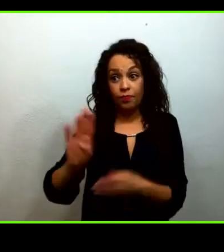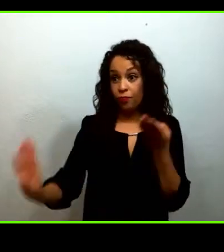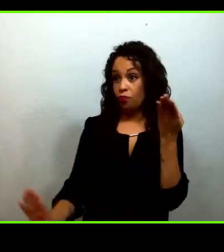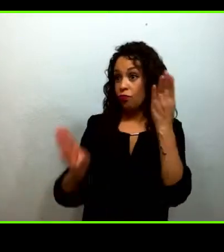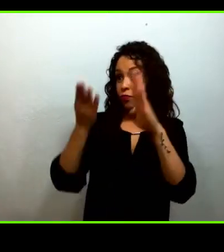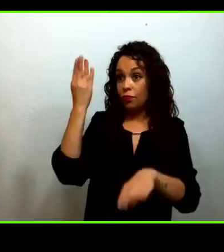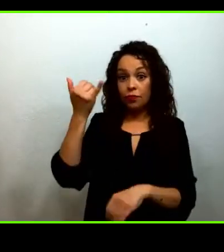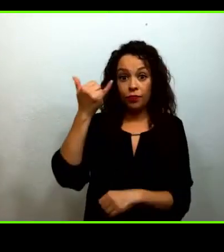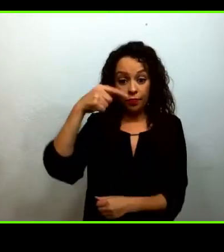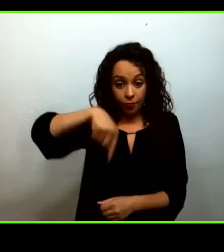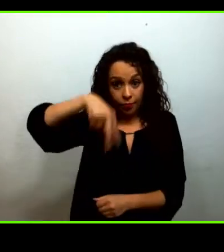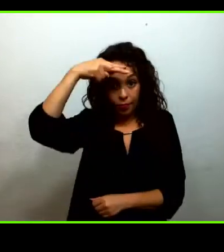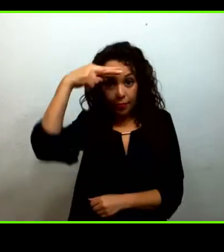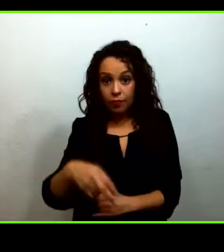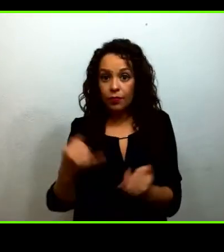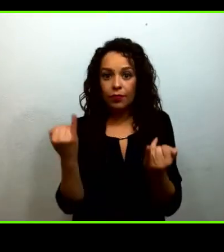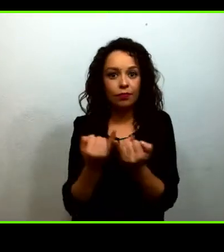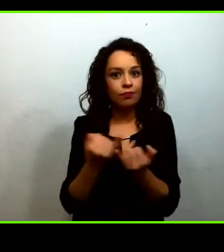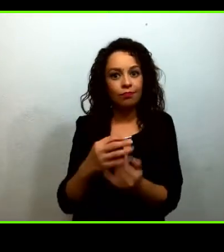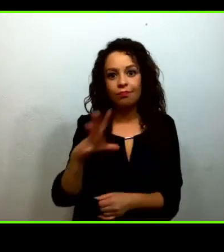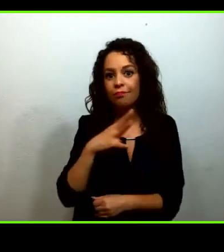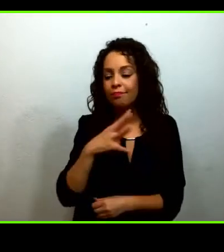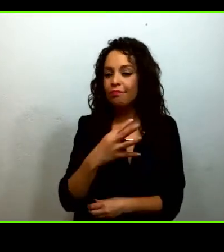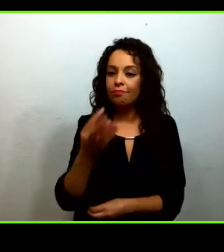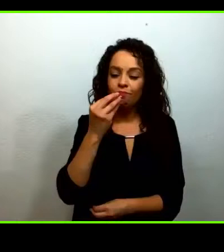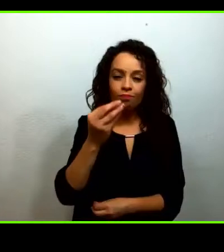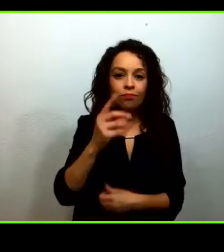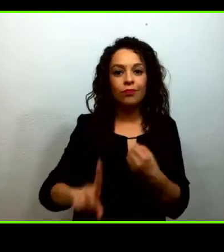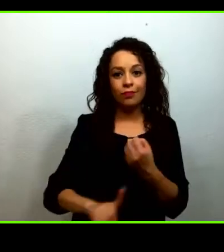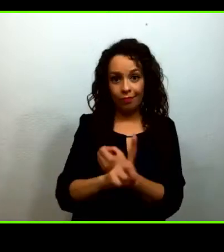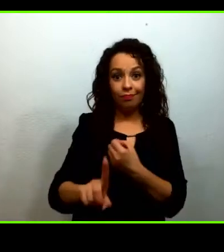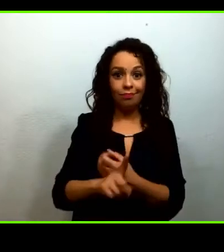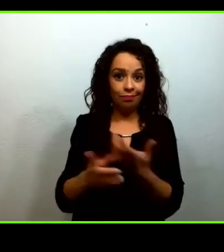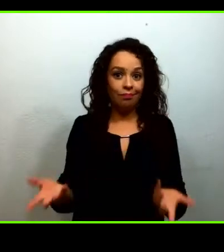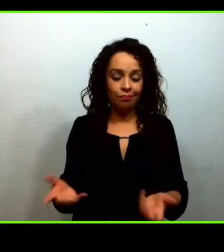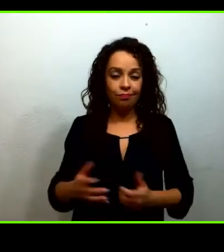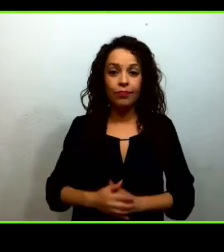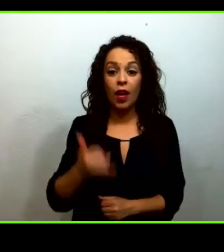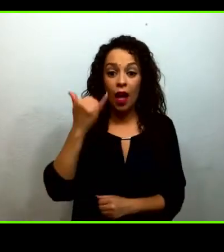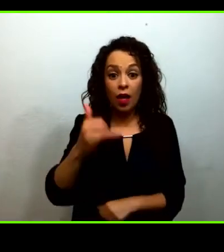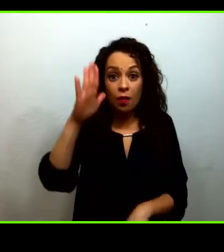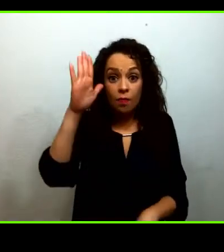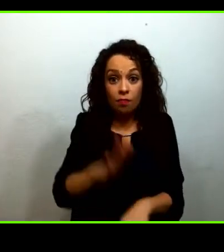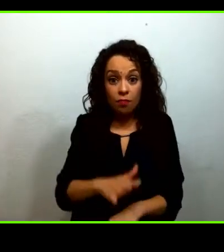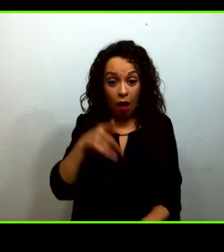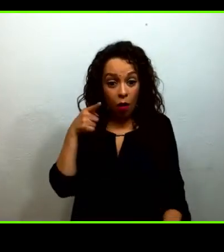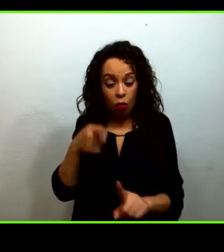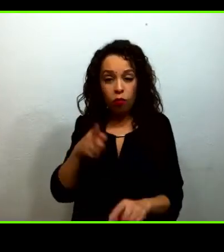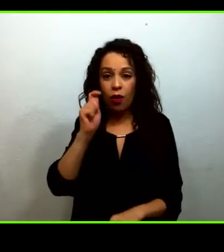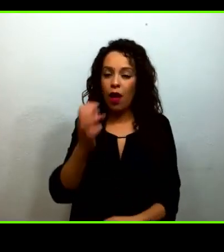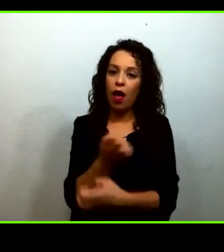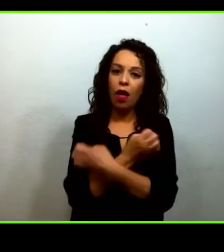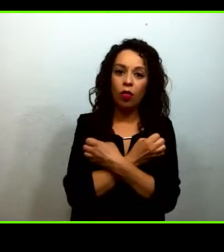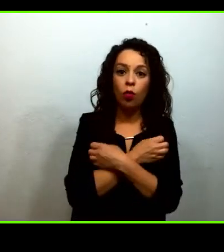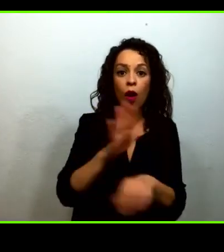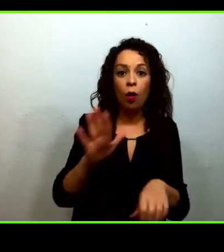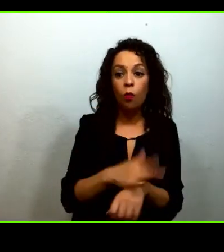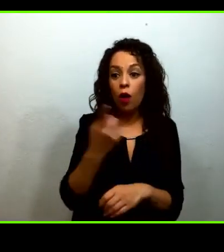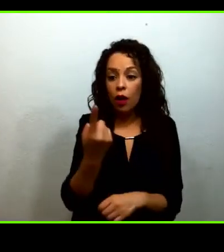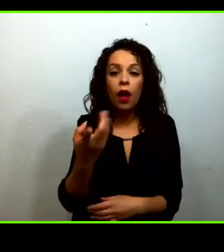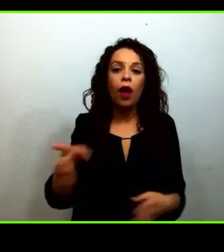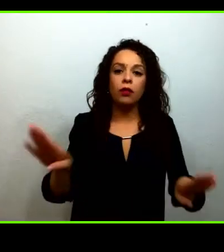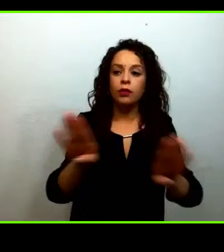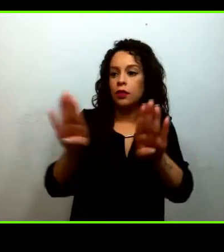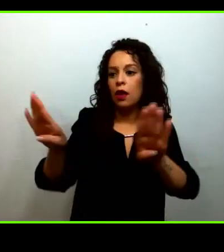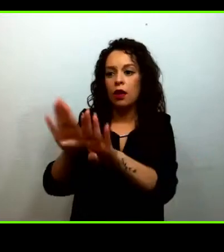todos los ámbitos de la actividad humana y que ha puesto en jaque a la educación a partir del cierre de los centros educativos, pero